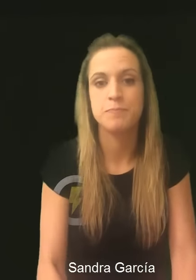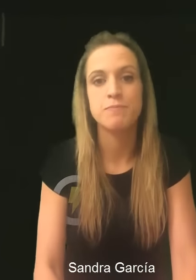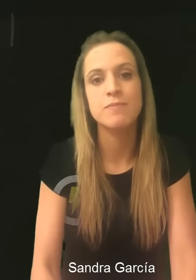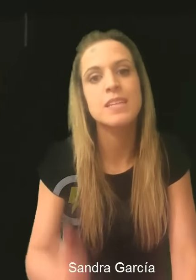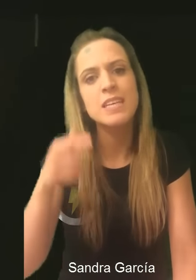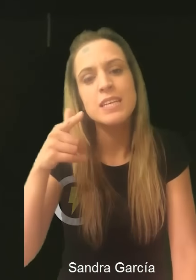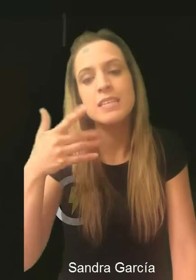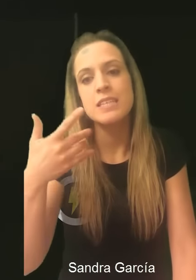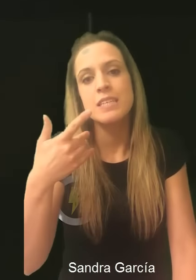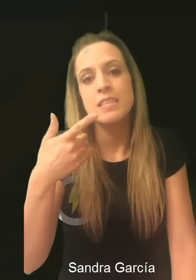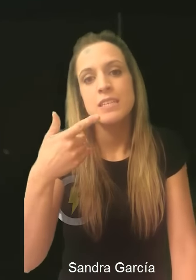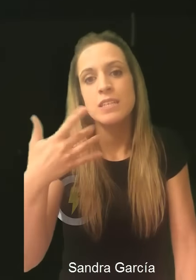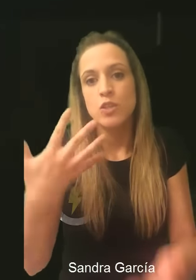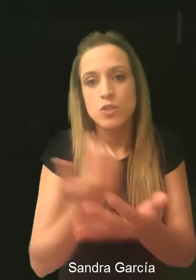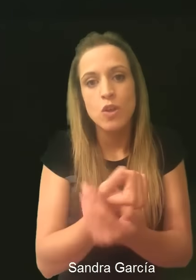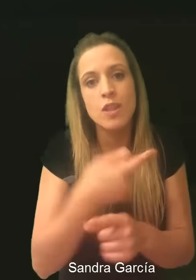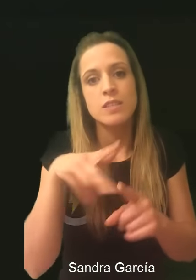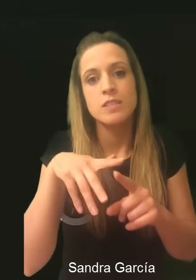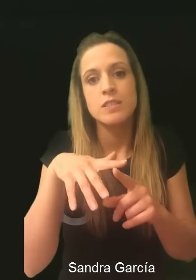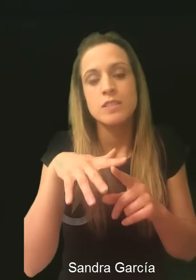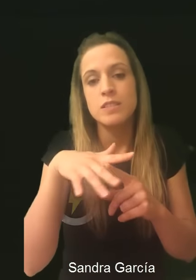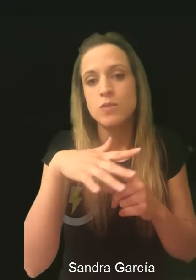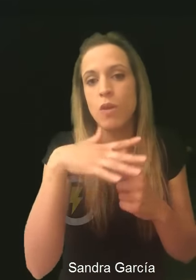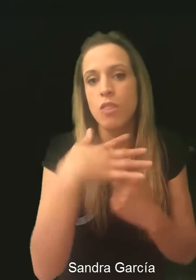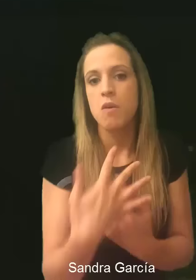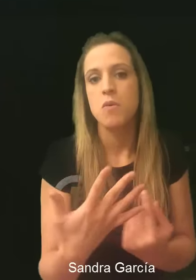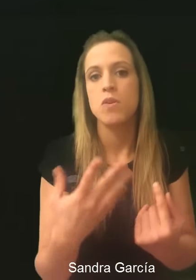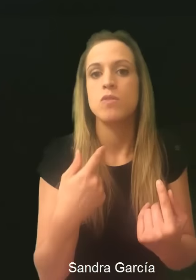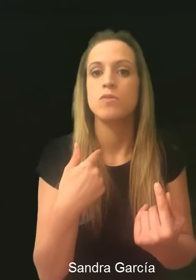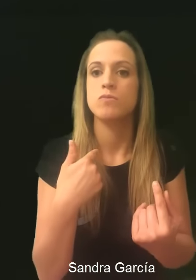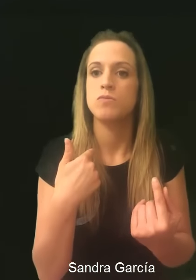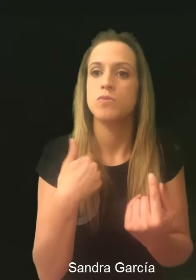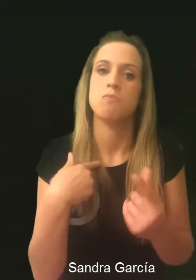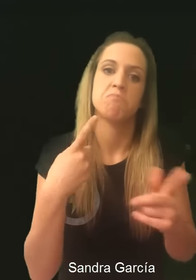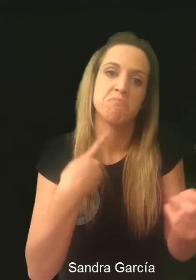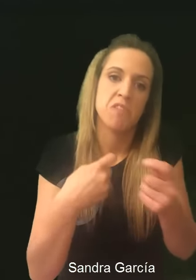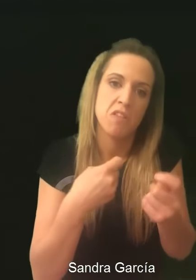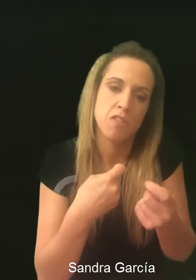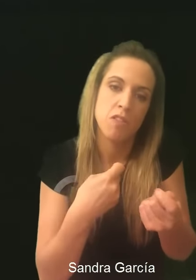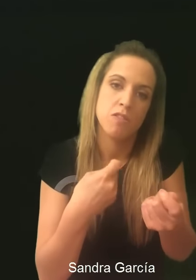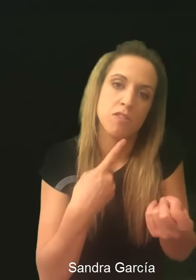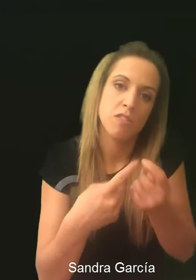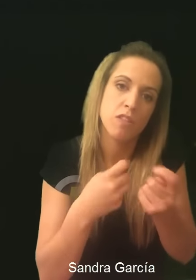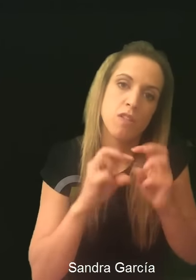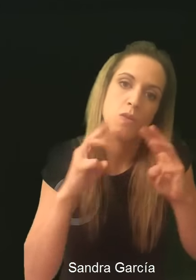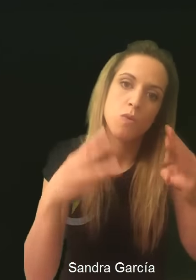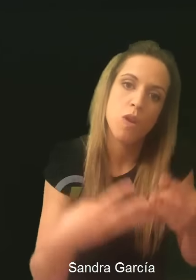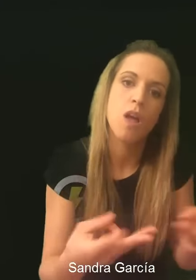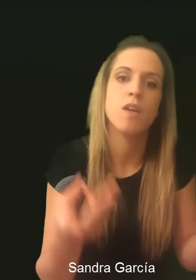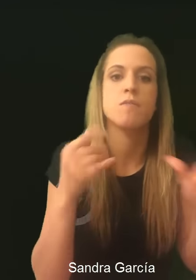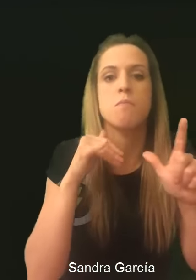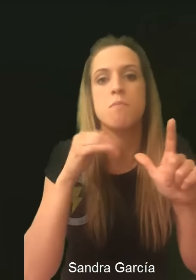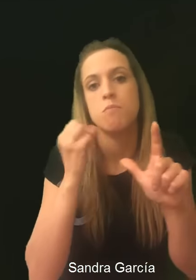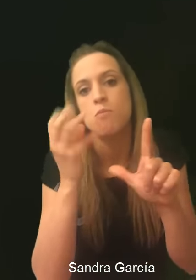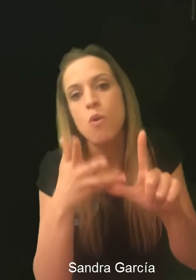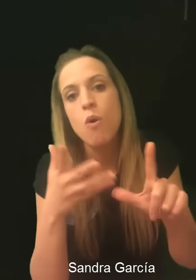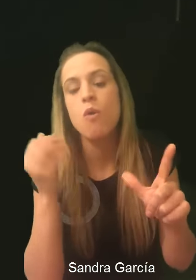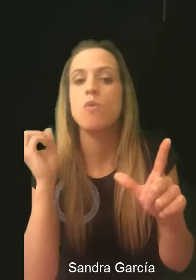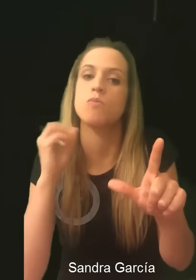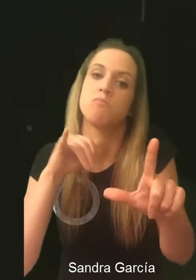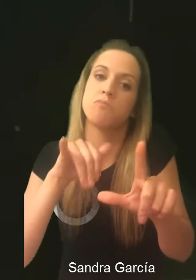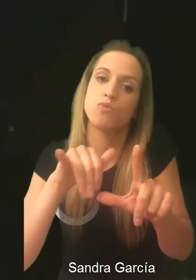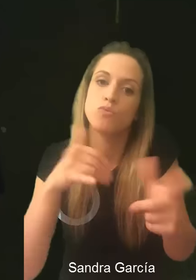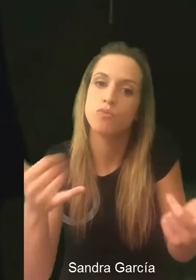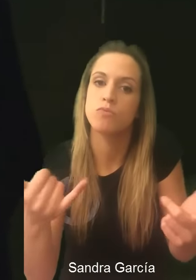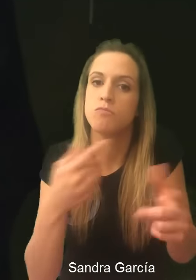situaciones, la fusión de mi página web, mi blog, la tienda online, los canales de redes sociales me